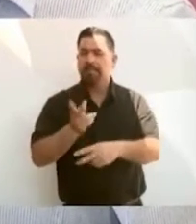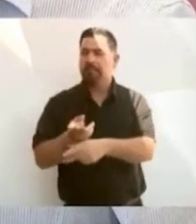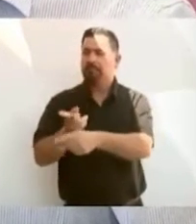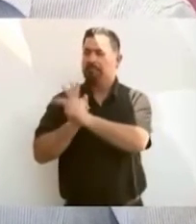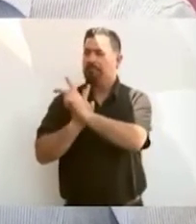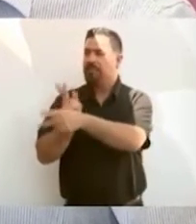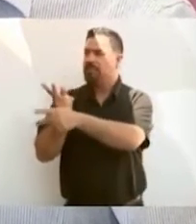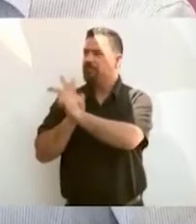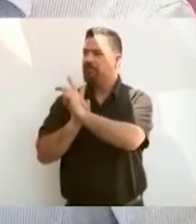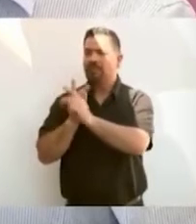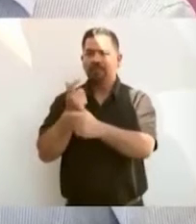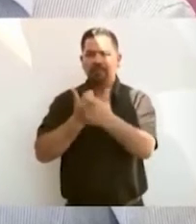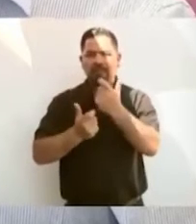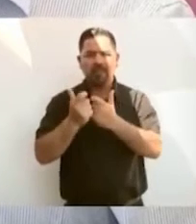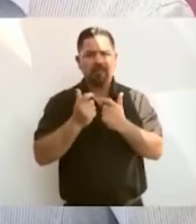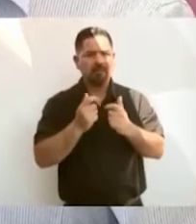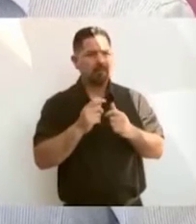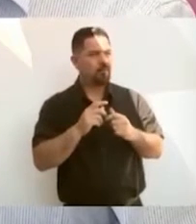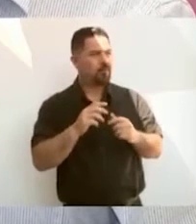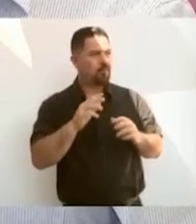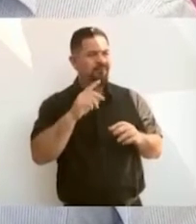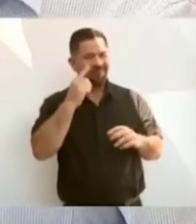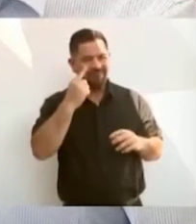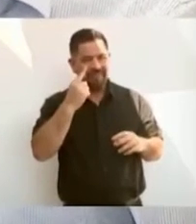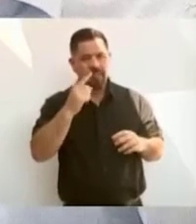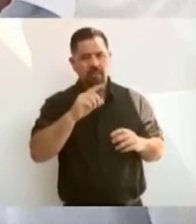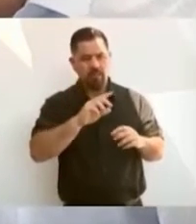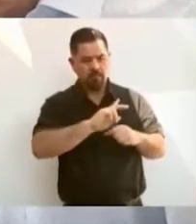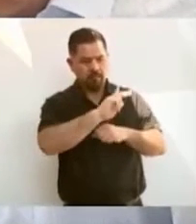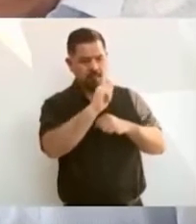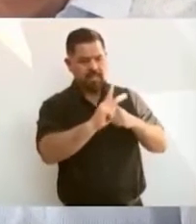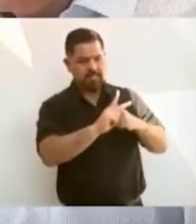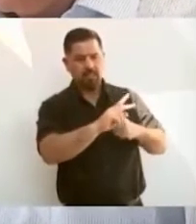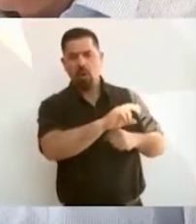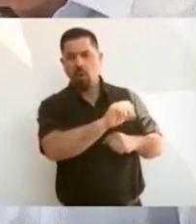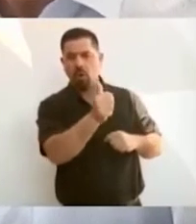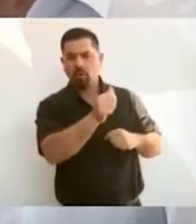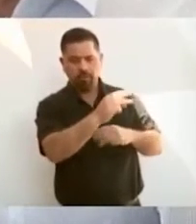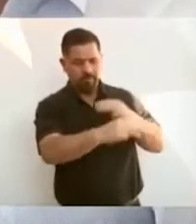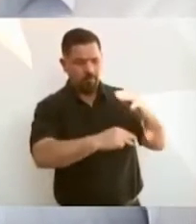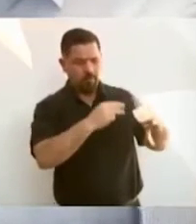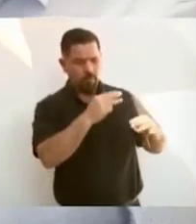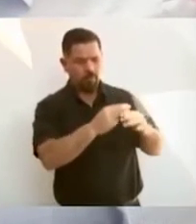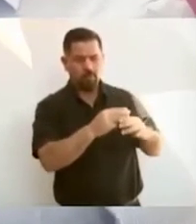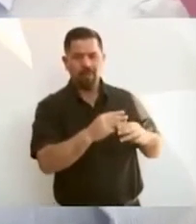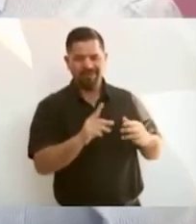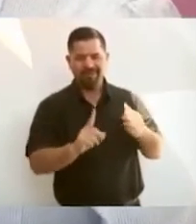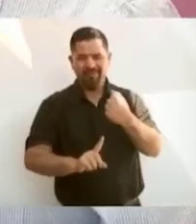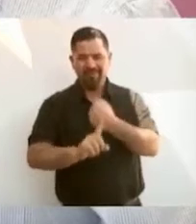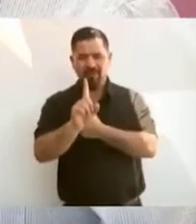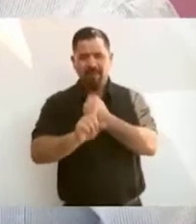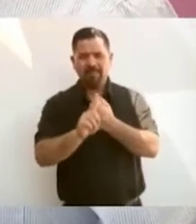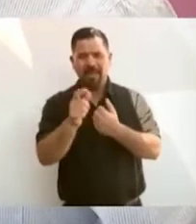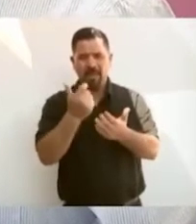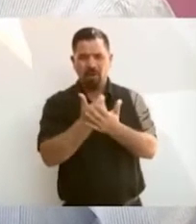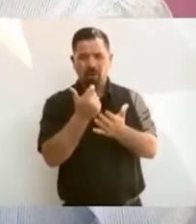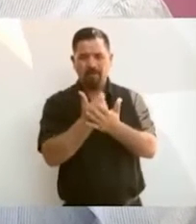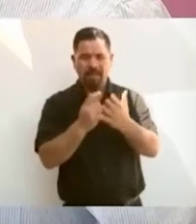parte de los países con la crisis sanitaria y la crisis económica